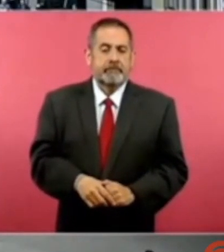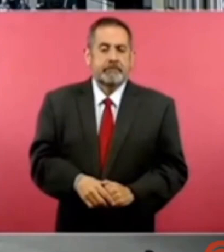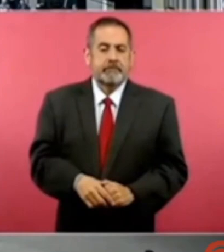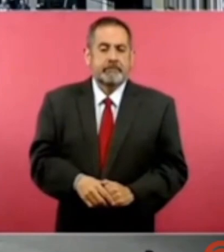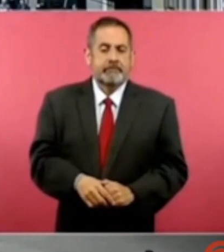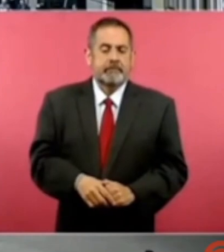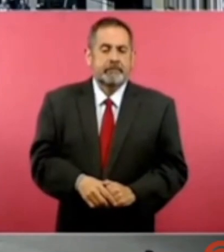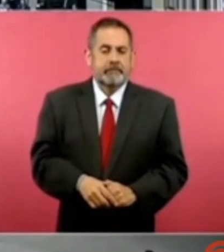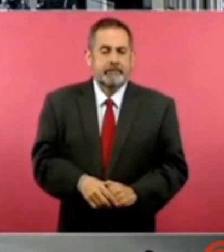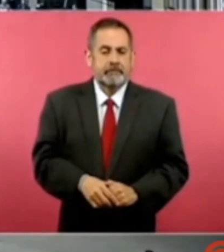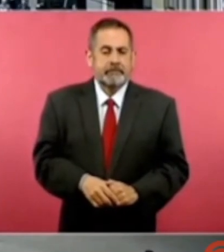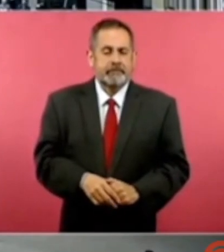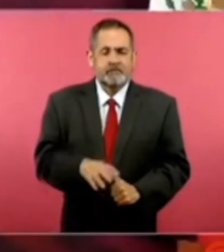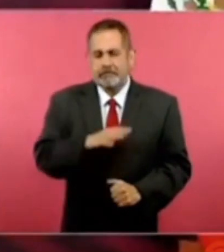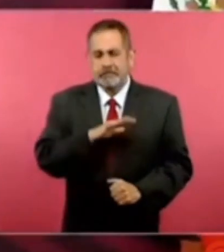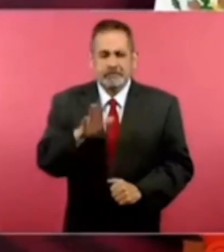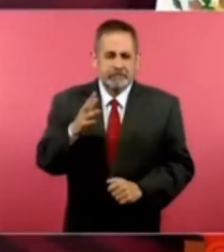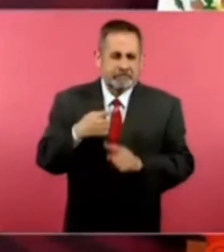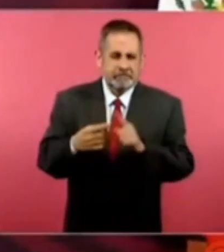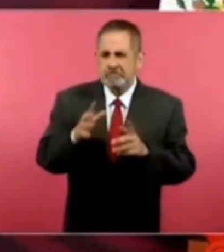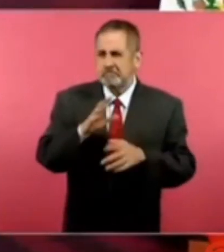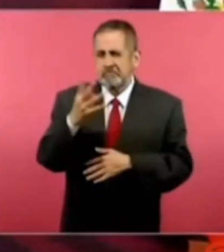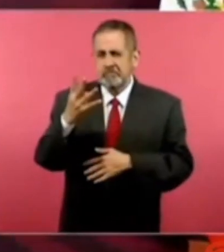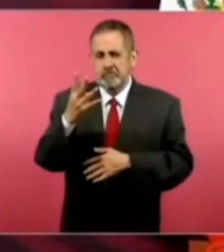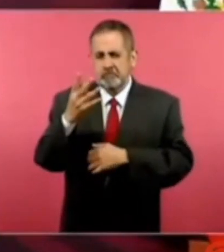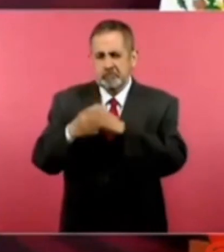¿Qué será? Pues cuatro años y medio.